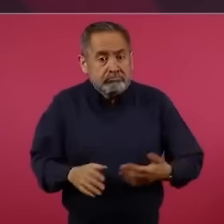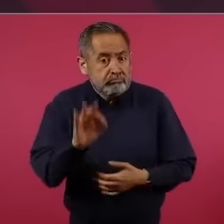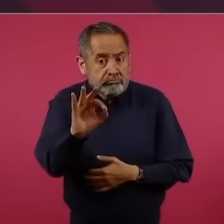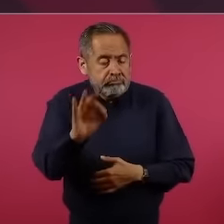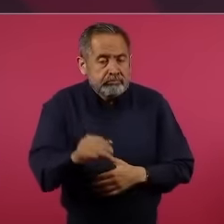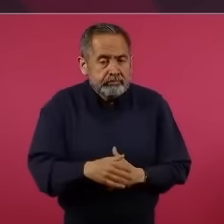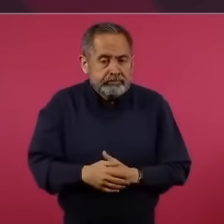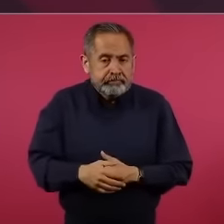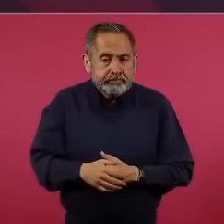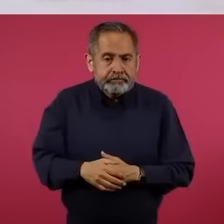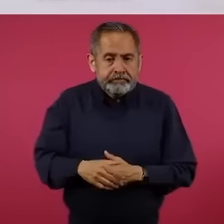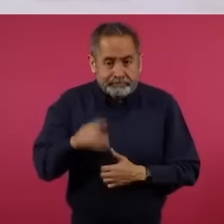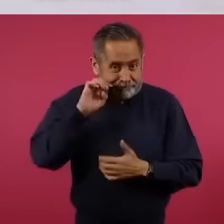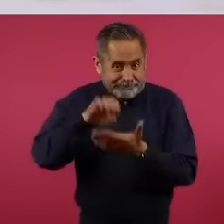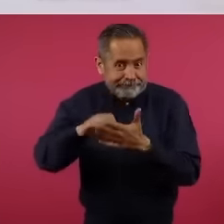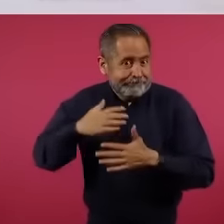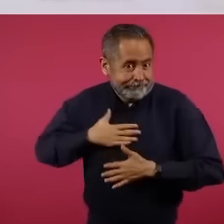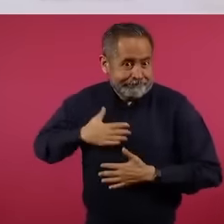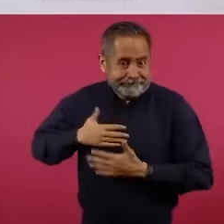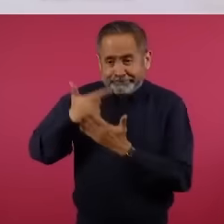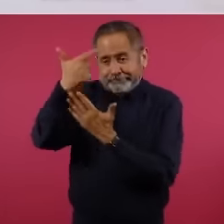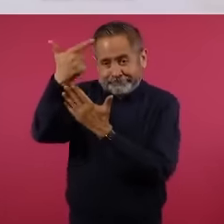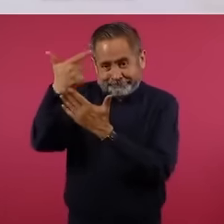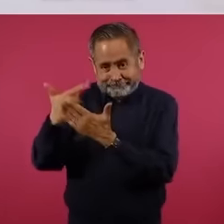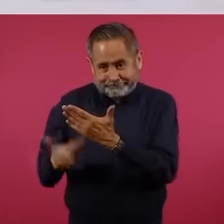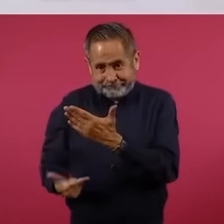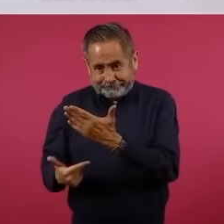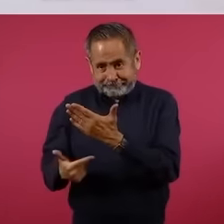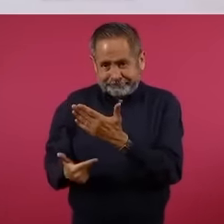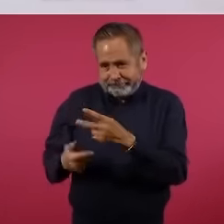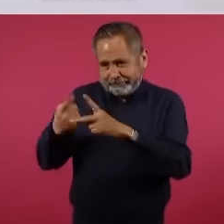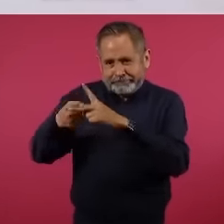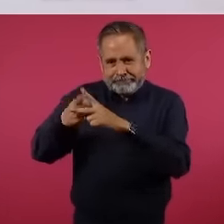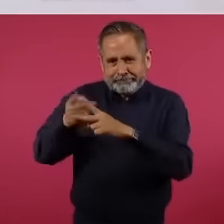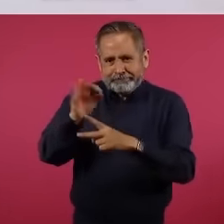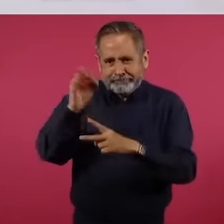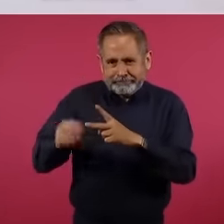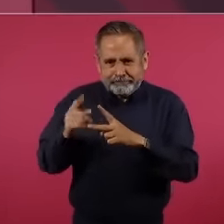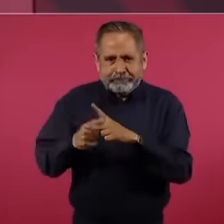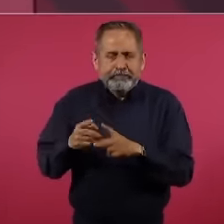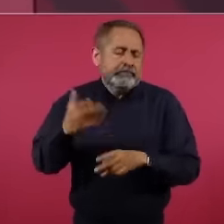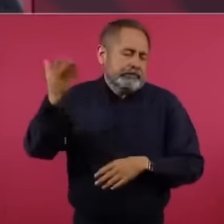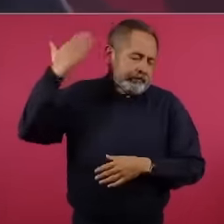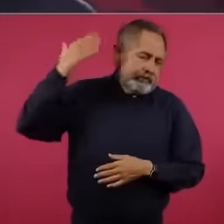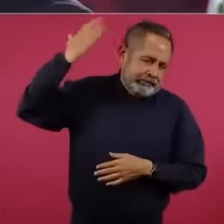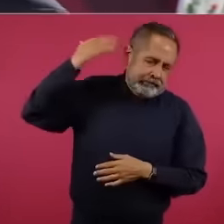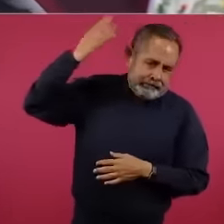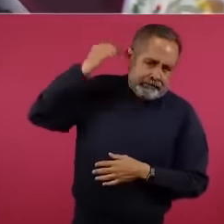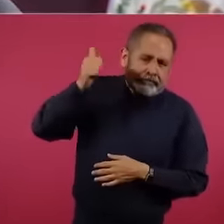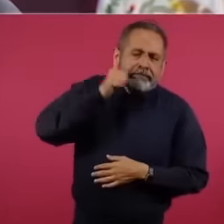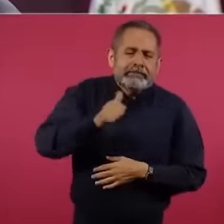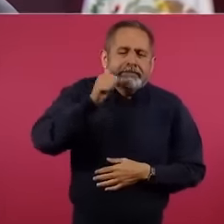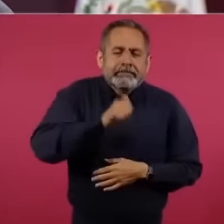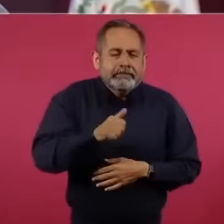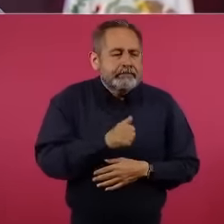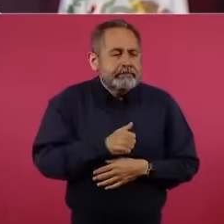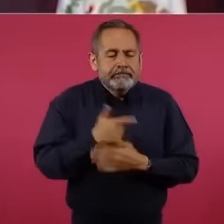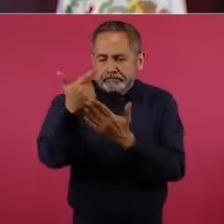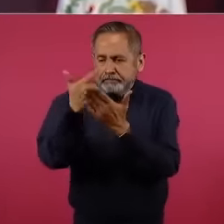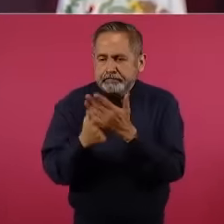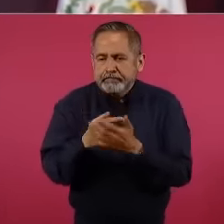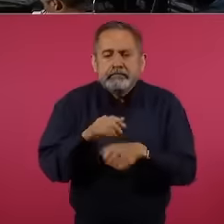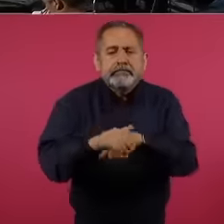en la lista plurinominal pues iban los allegados a los dirigentes,